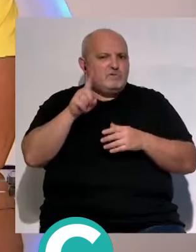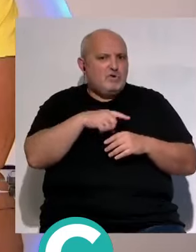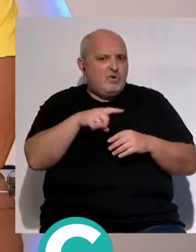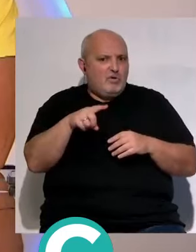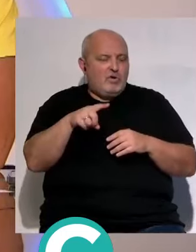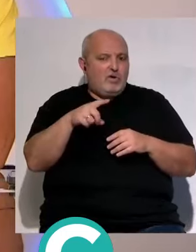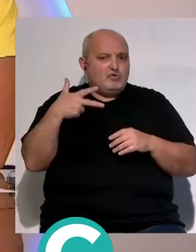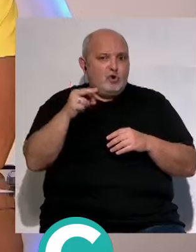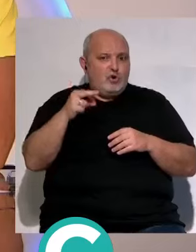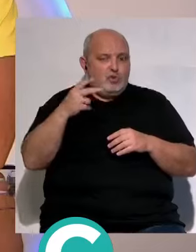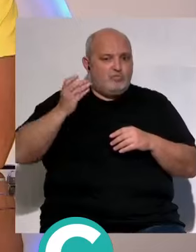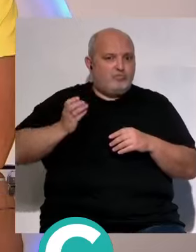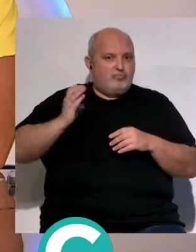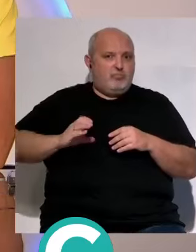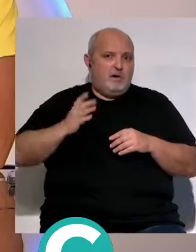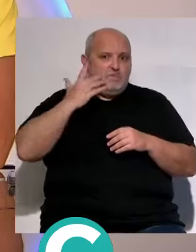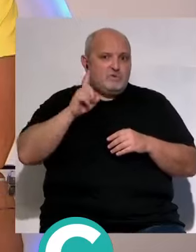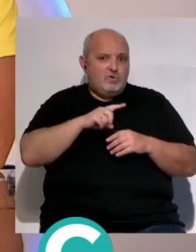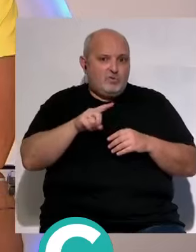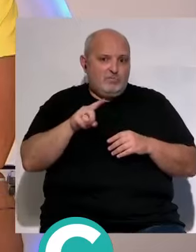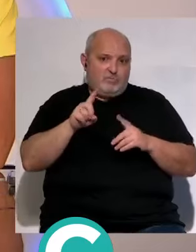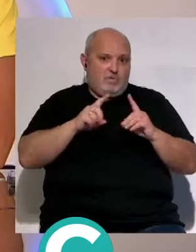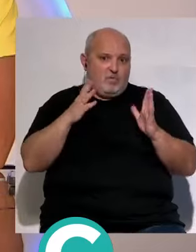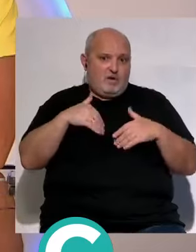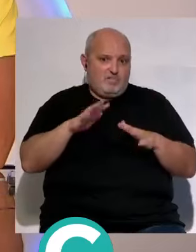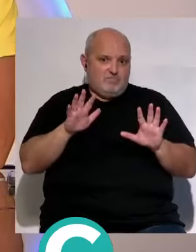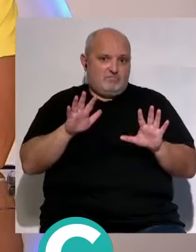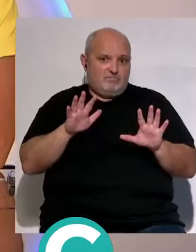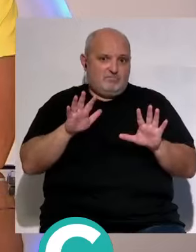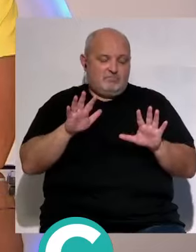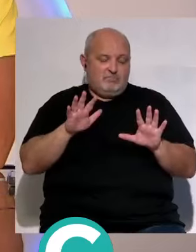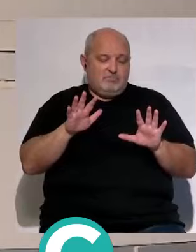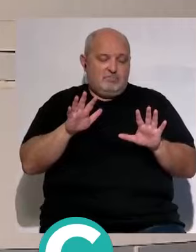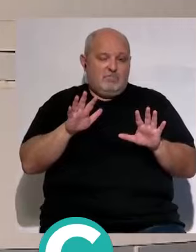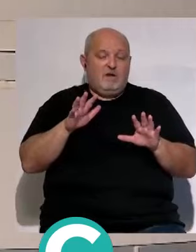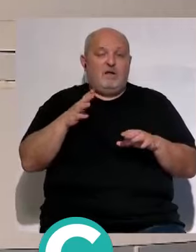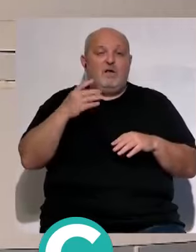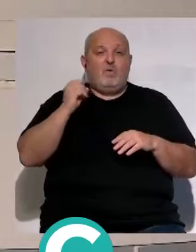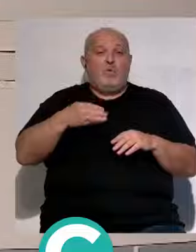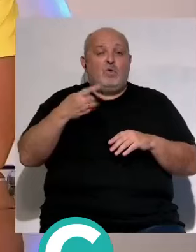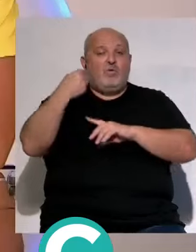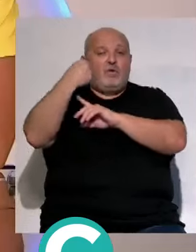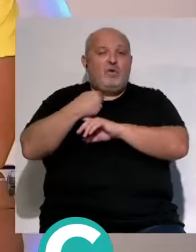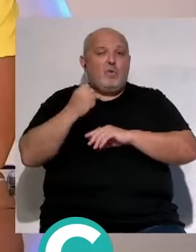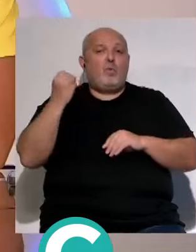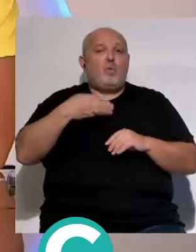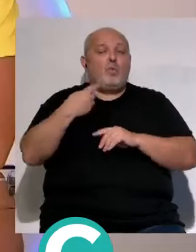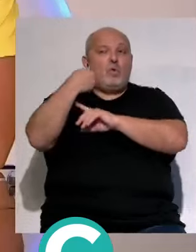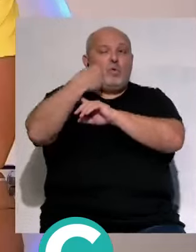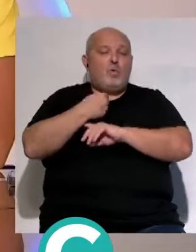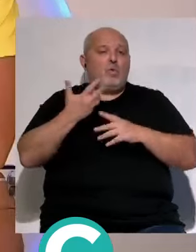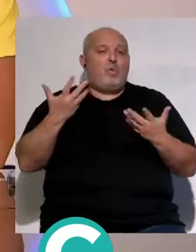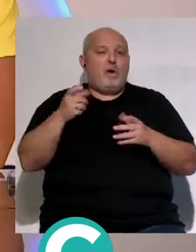¿él ha perdonado algo? ahí no es mi problema ¿no? o sea ¿cuál es la obligación del club? ¿cuál es la obligación